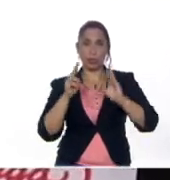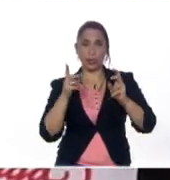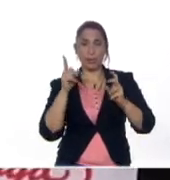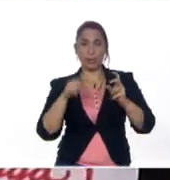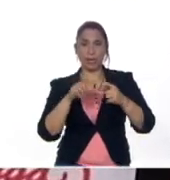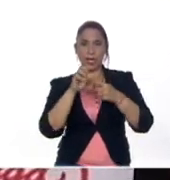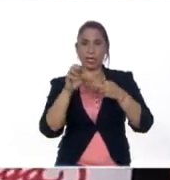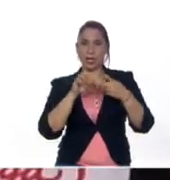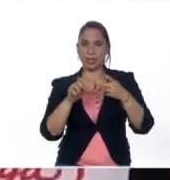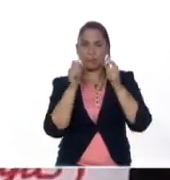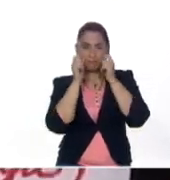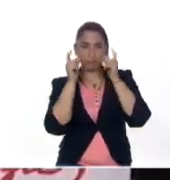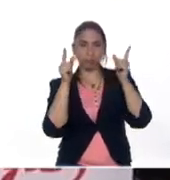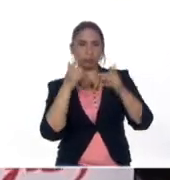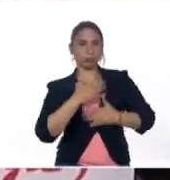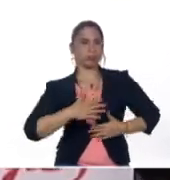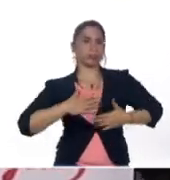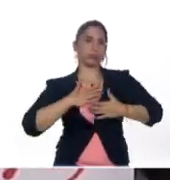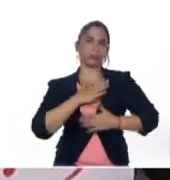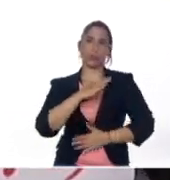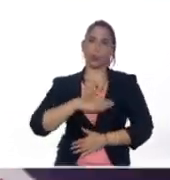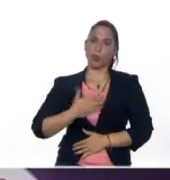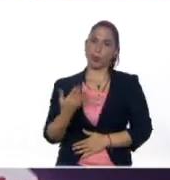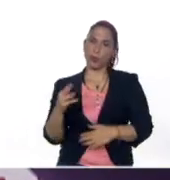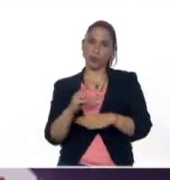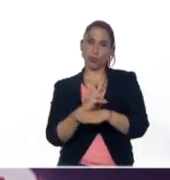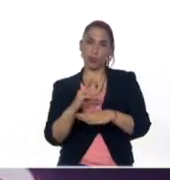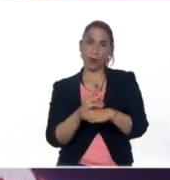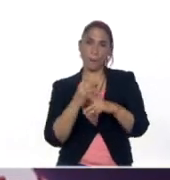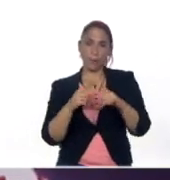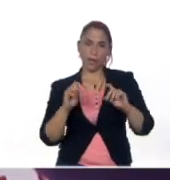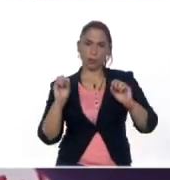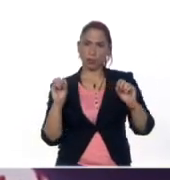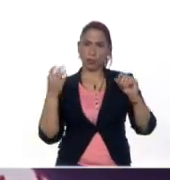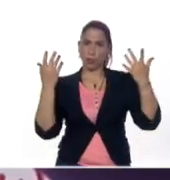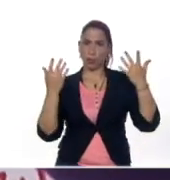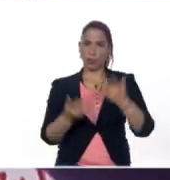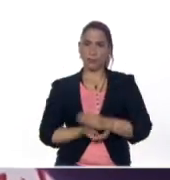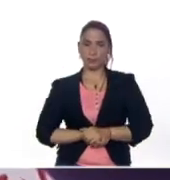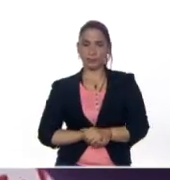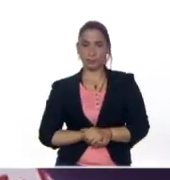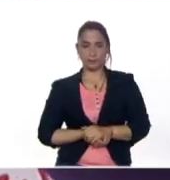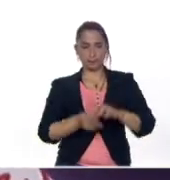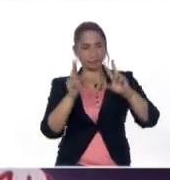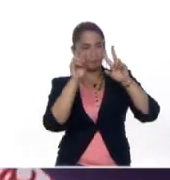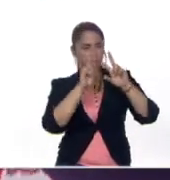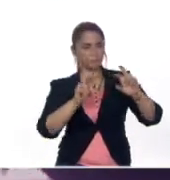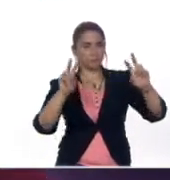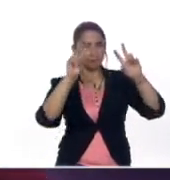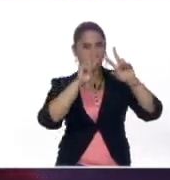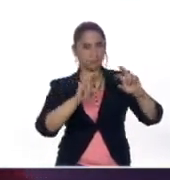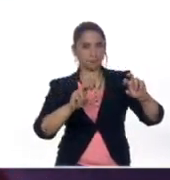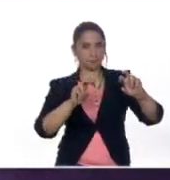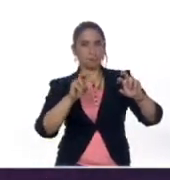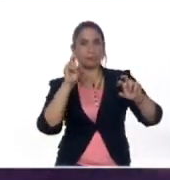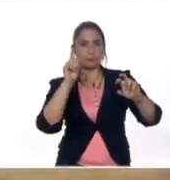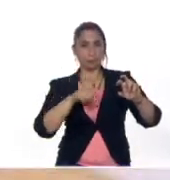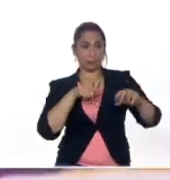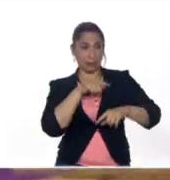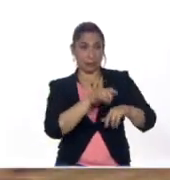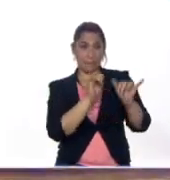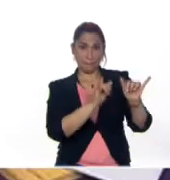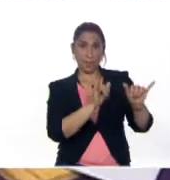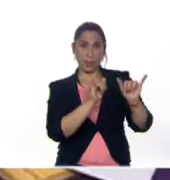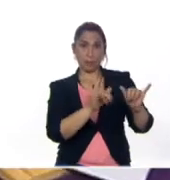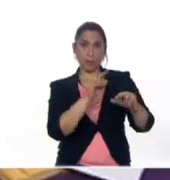estrategia maravillosa que podemos utilizar para lograr ese análisis y esa interpretación de